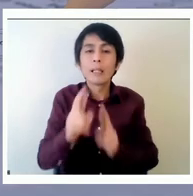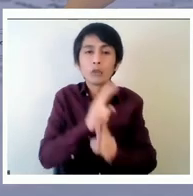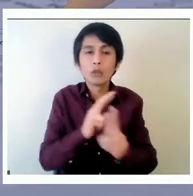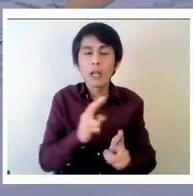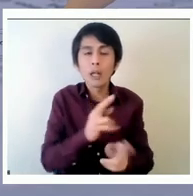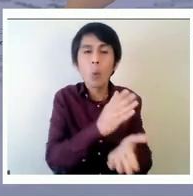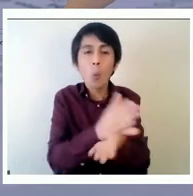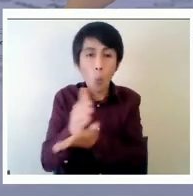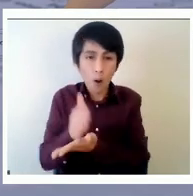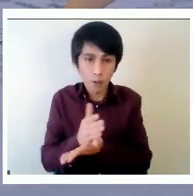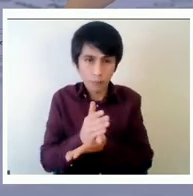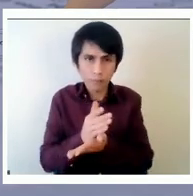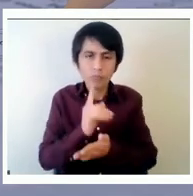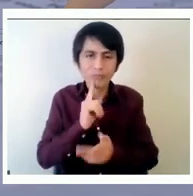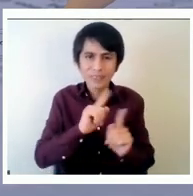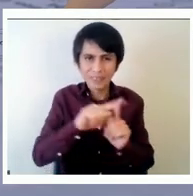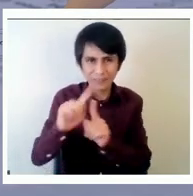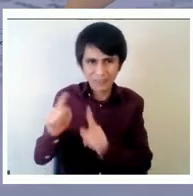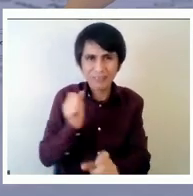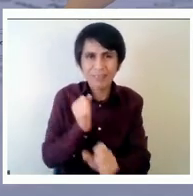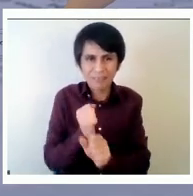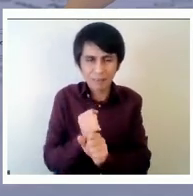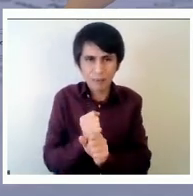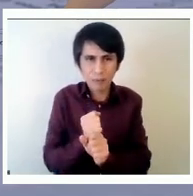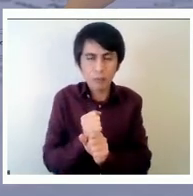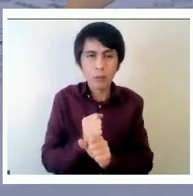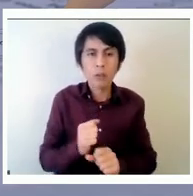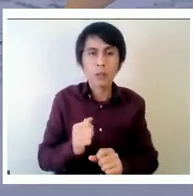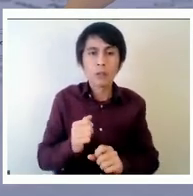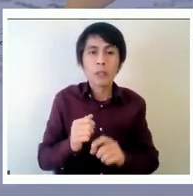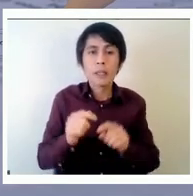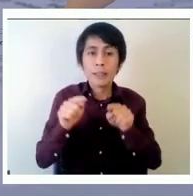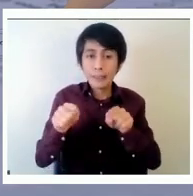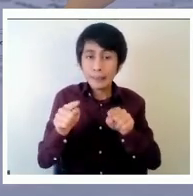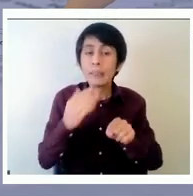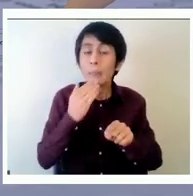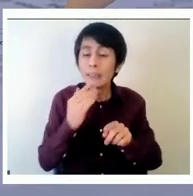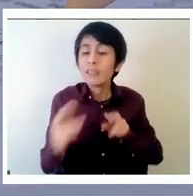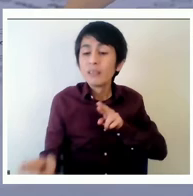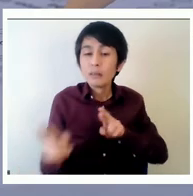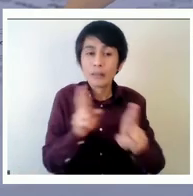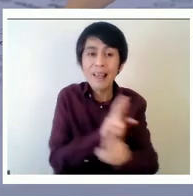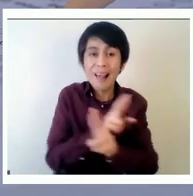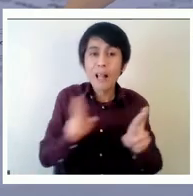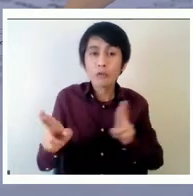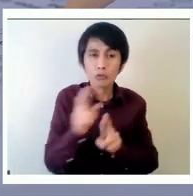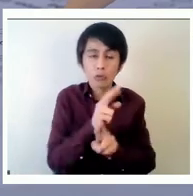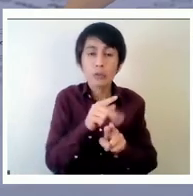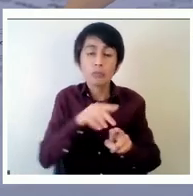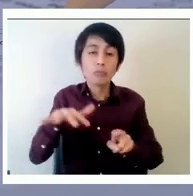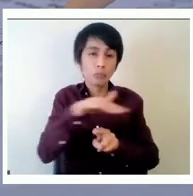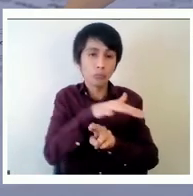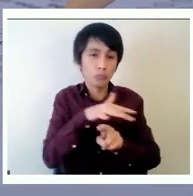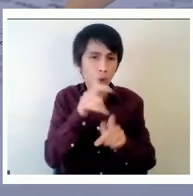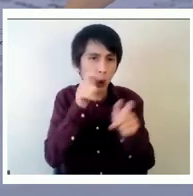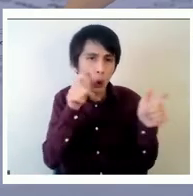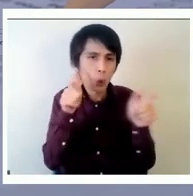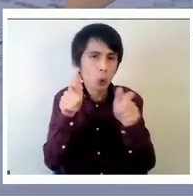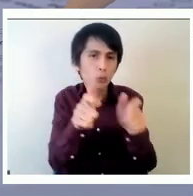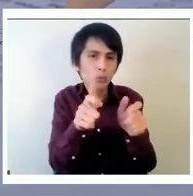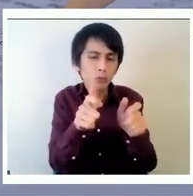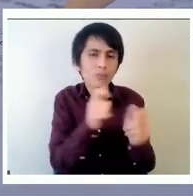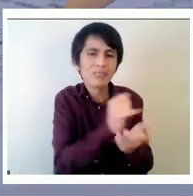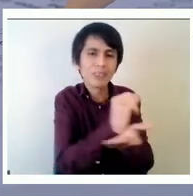distintas tareas entre sí tienen control controlan entre sí el quehacer de cada una de las instituciones